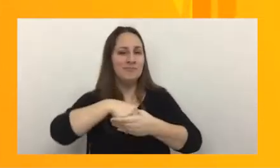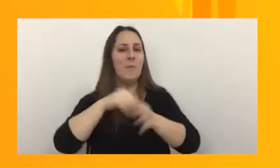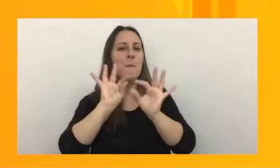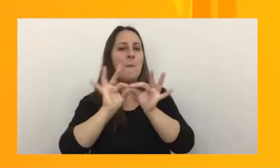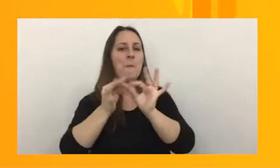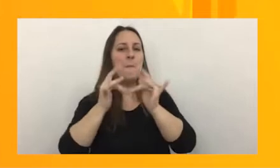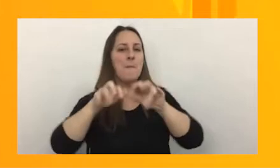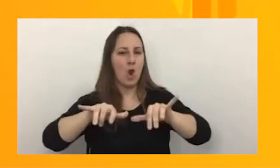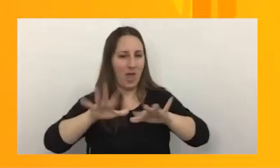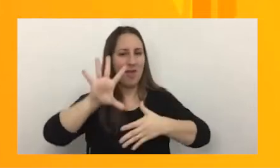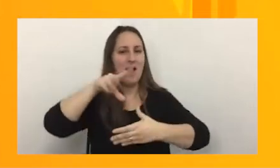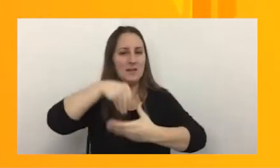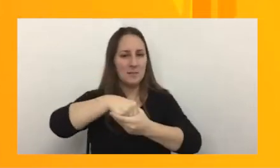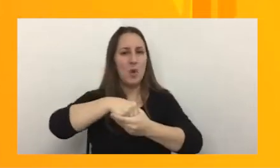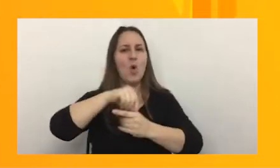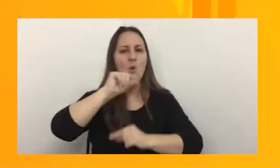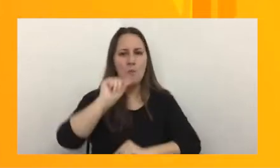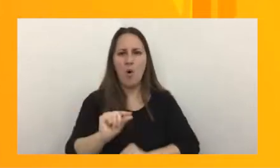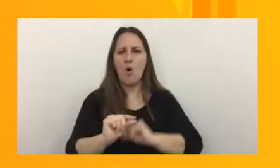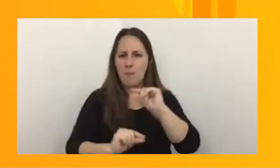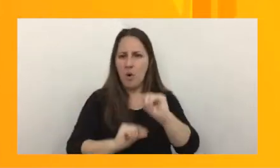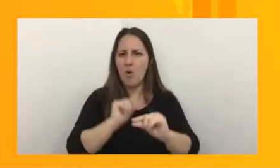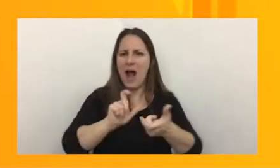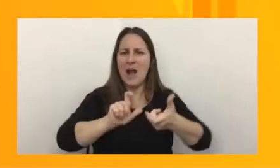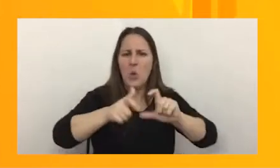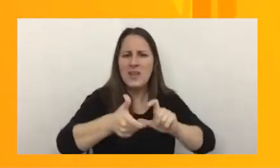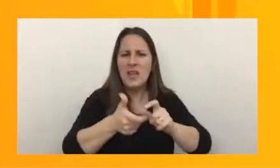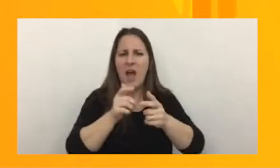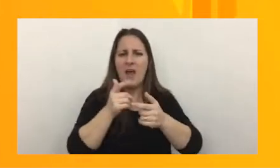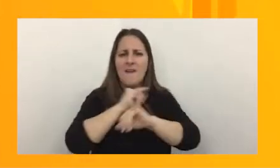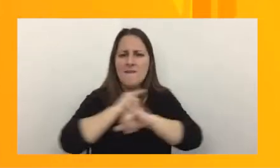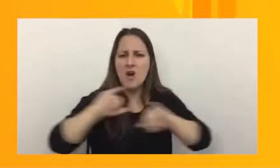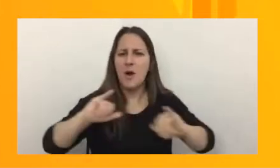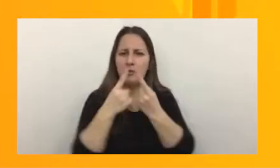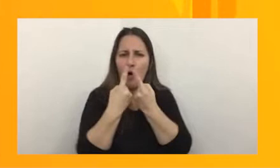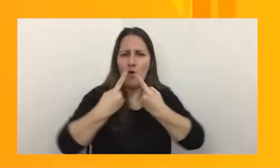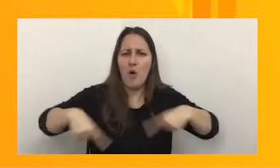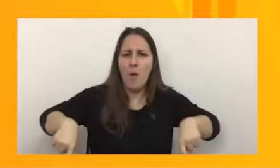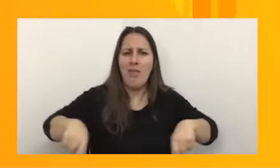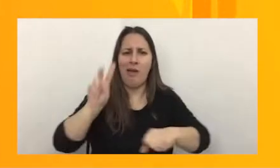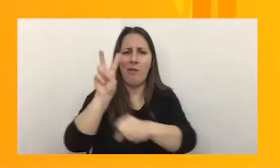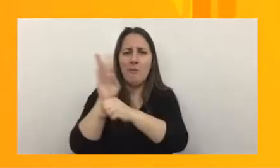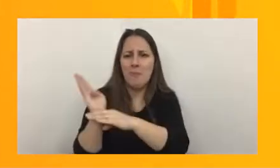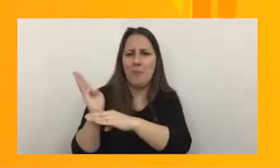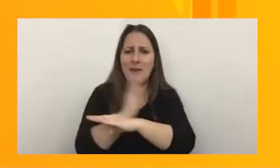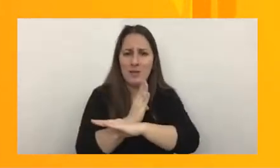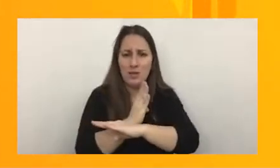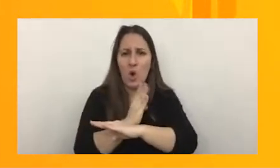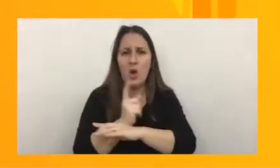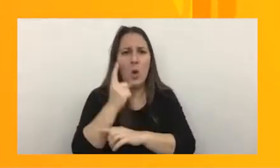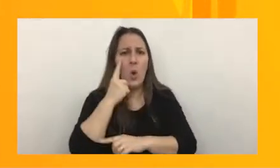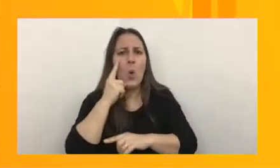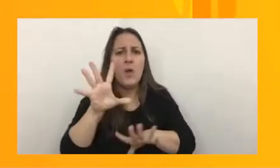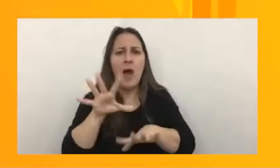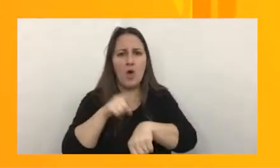honestamente cada vez más nos cuesta seguir actualizándonos en términos de prevención y alertas